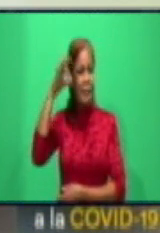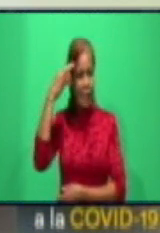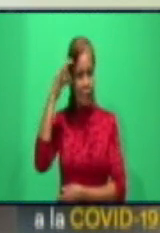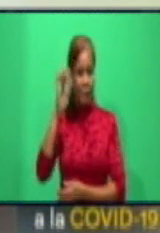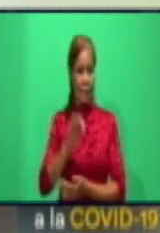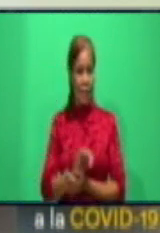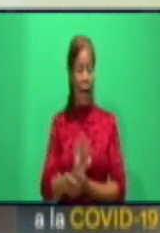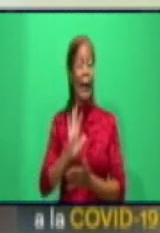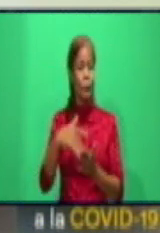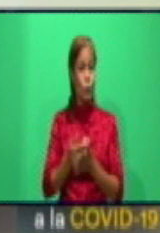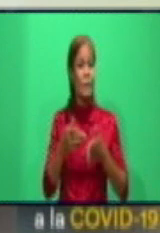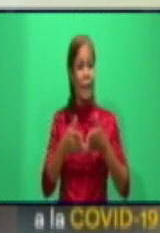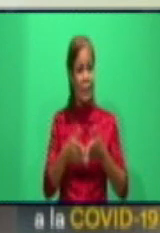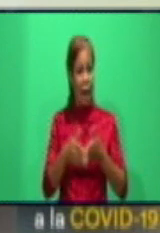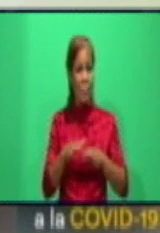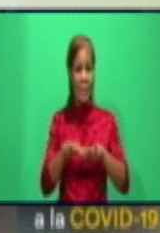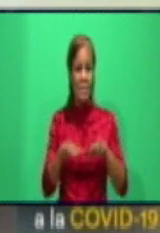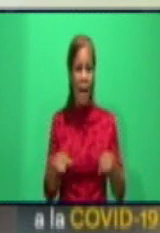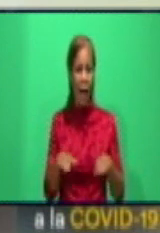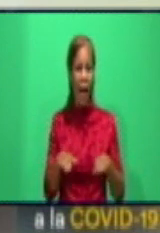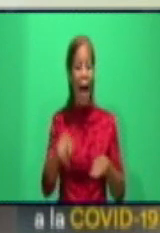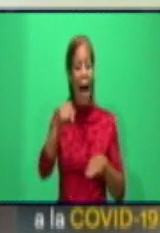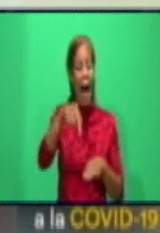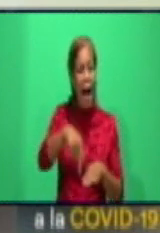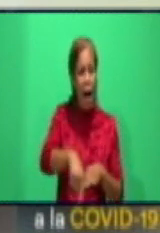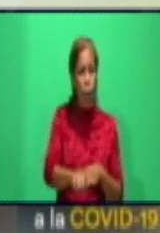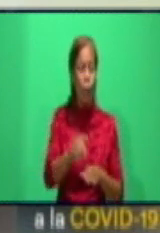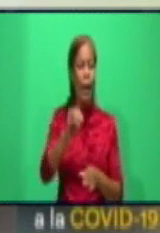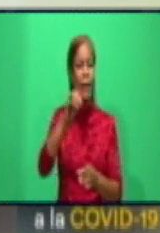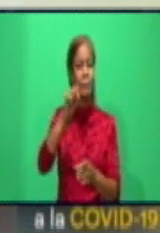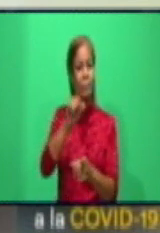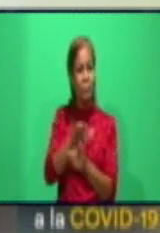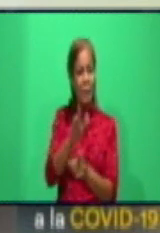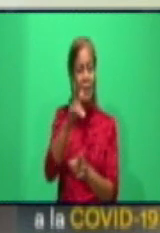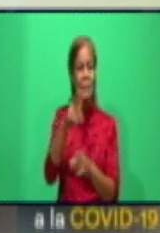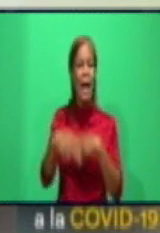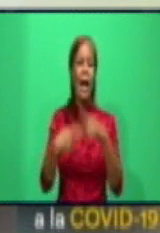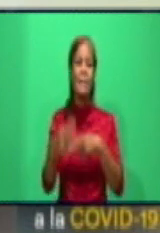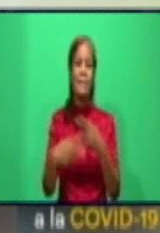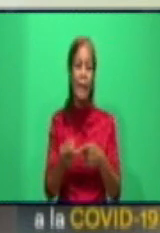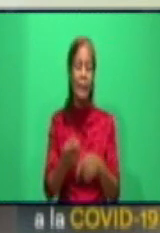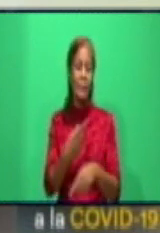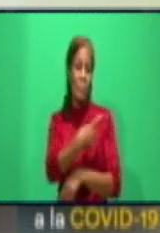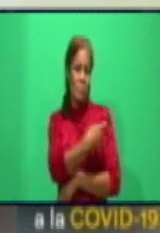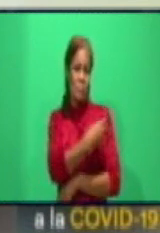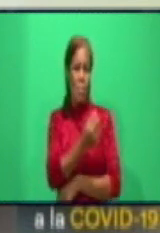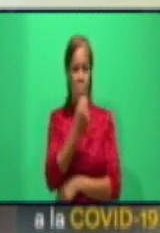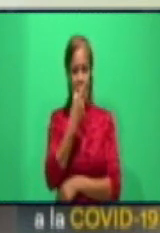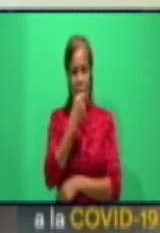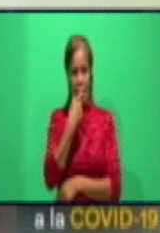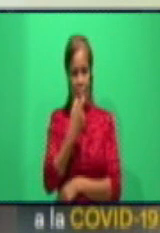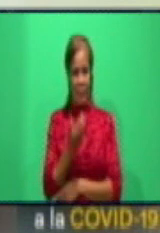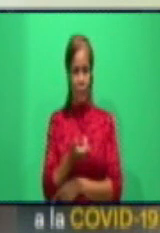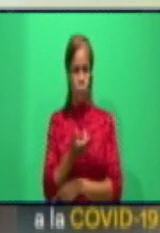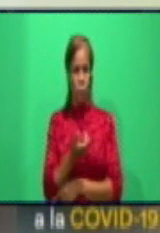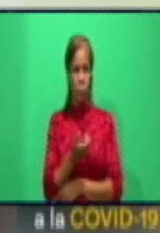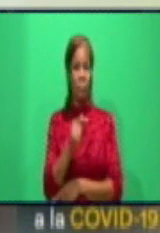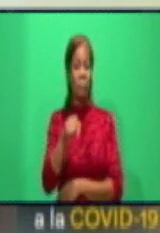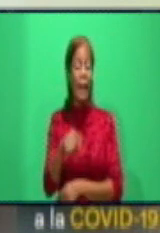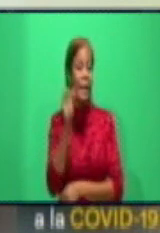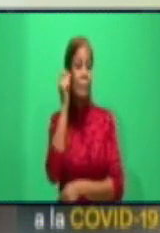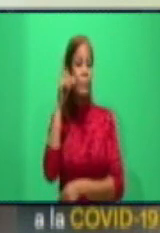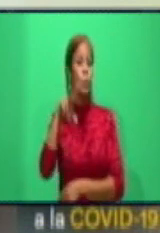preventivo, ya introduce medicamentos innovadores. La biomodulina T es un producto